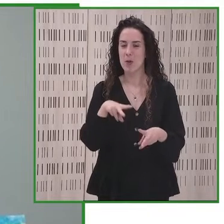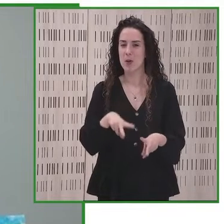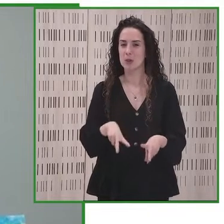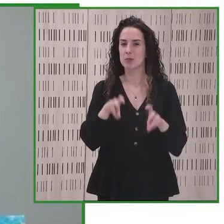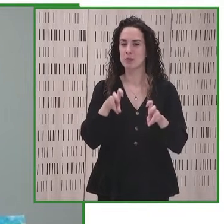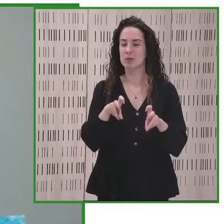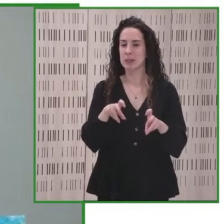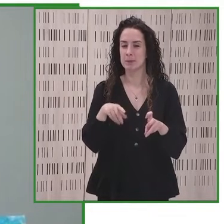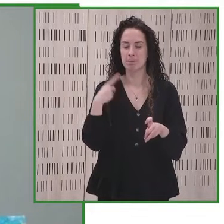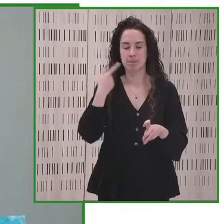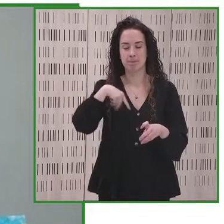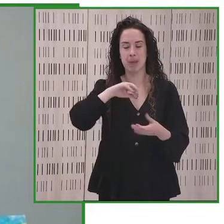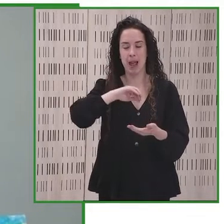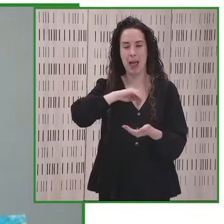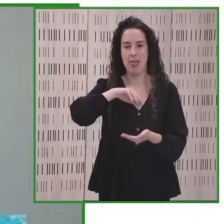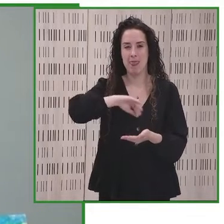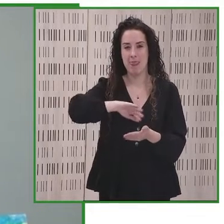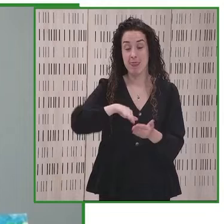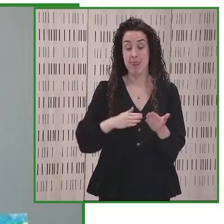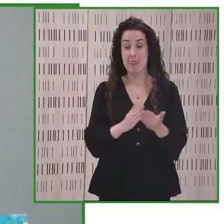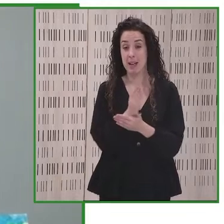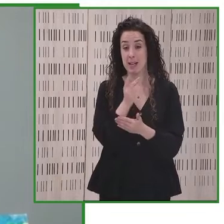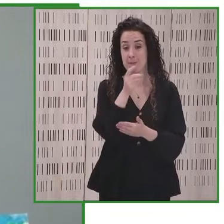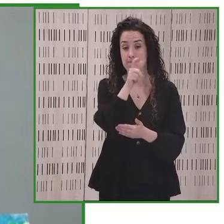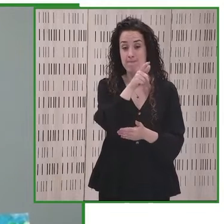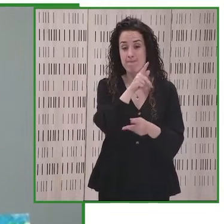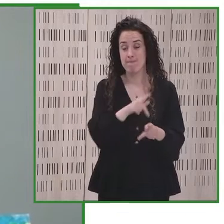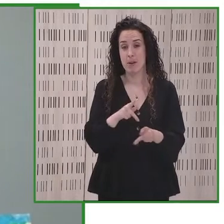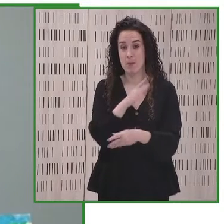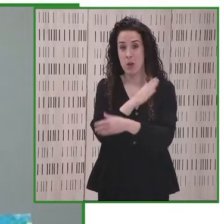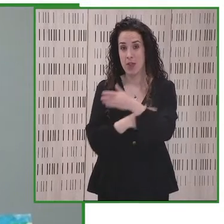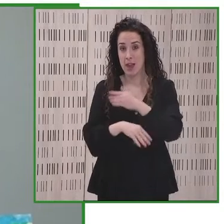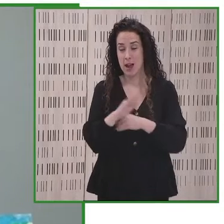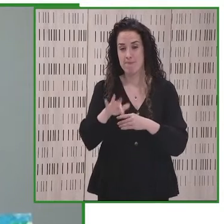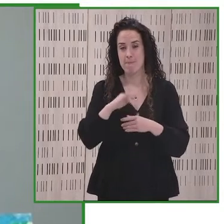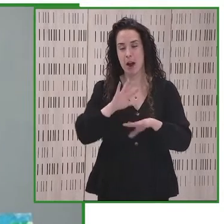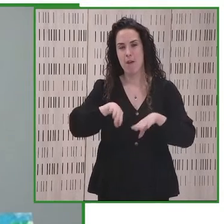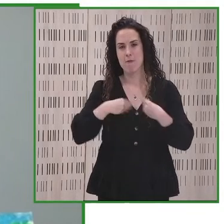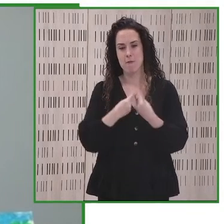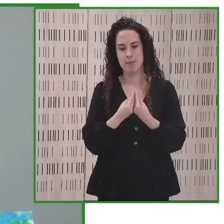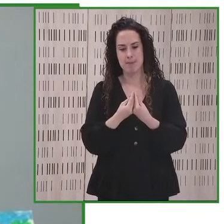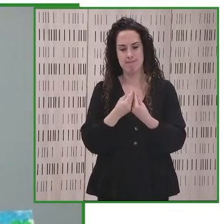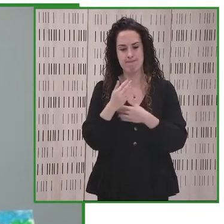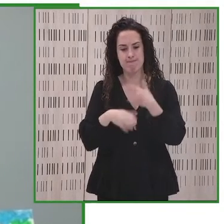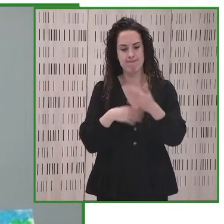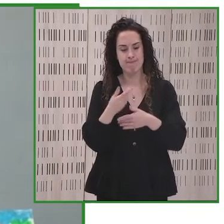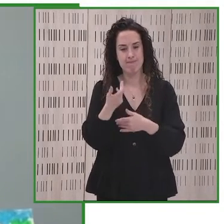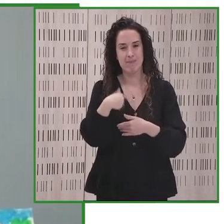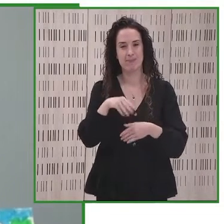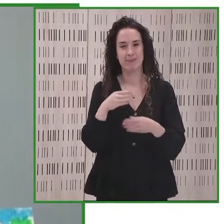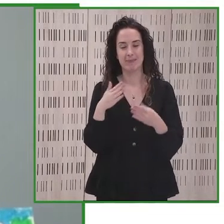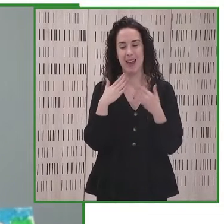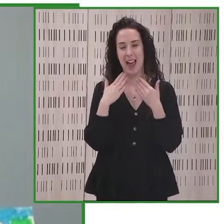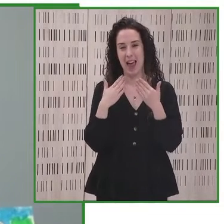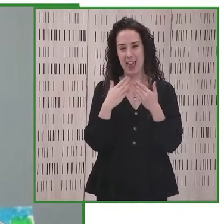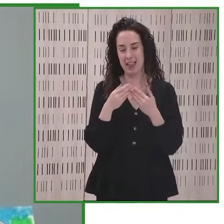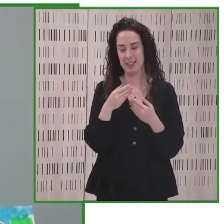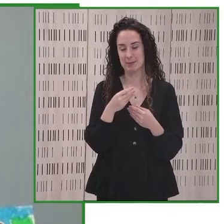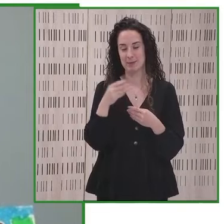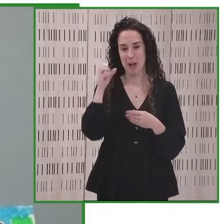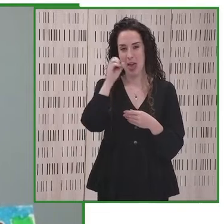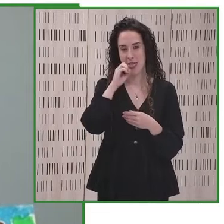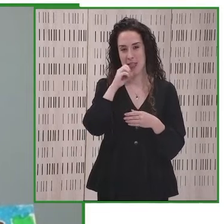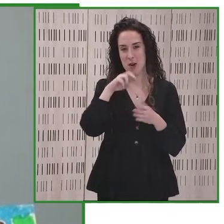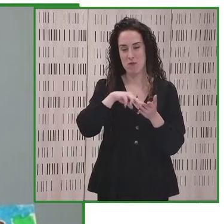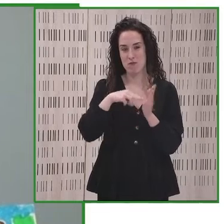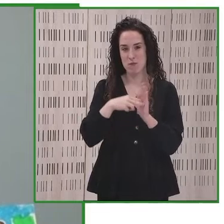hacia los derechos de las personas con discapacidad y sus familias mucho éxito en esta nueva conferencia de Cereo Proid 2022 desde el